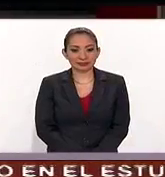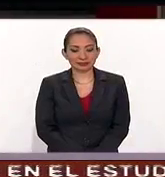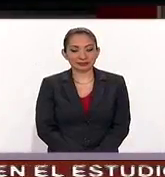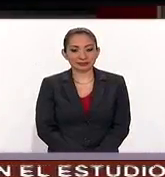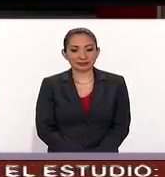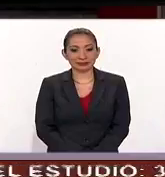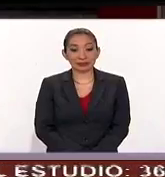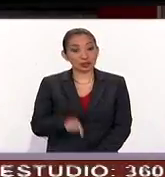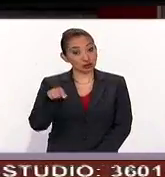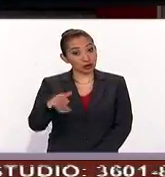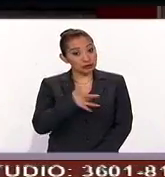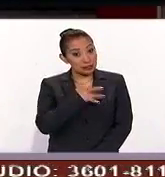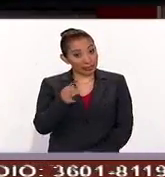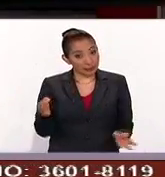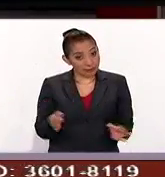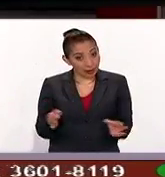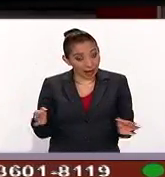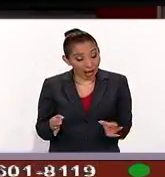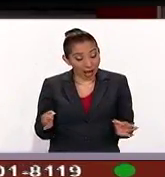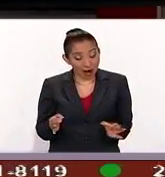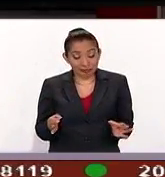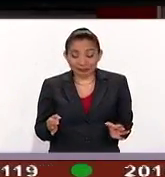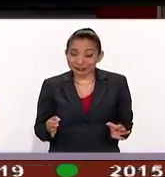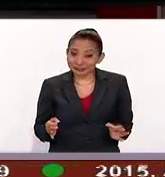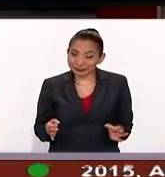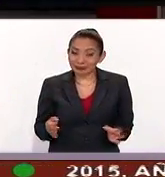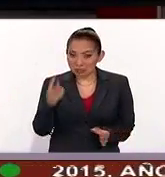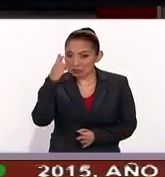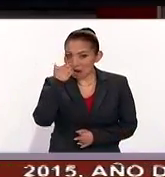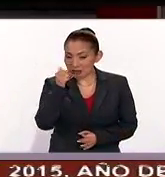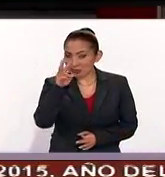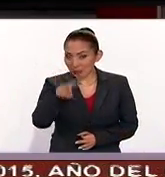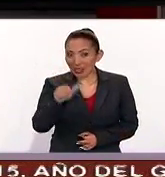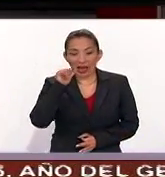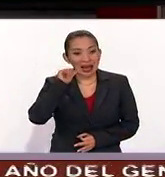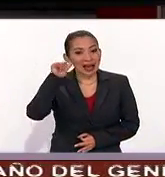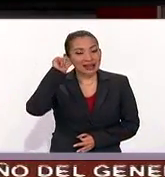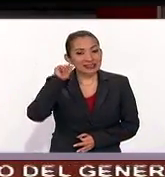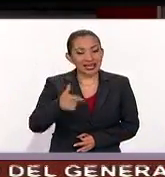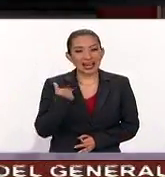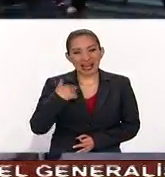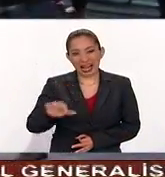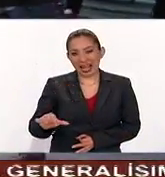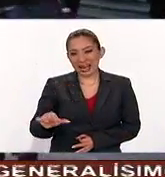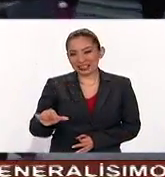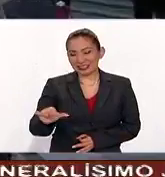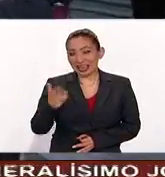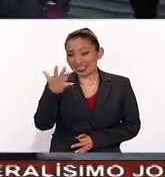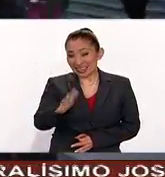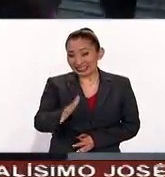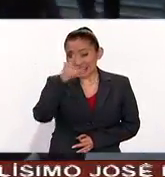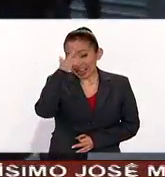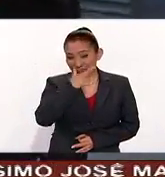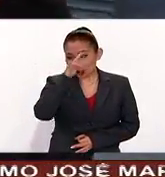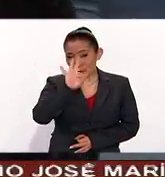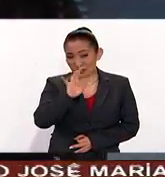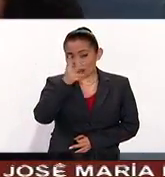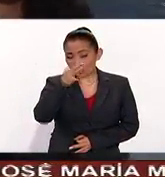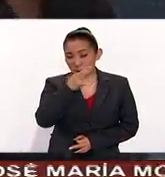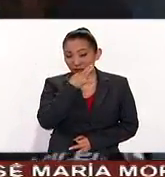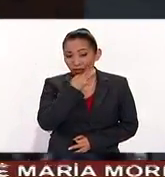Y si usted estaba sintiendo el frío, pues tiene razón, porque ayer a las 22 horas con 48 minutos